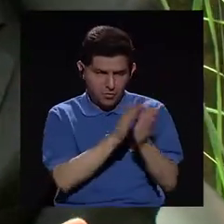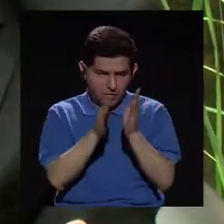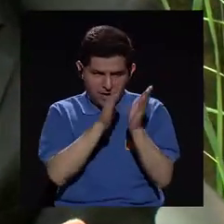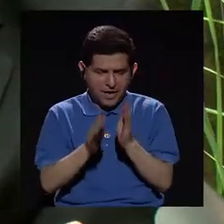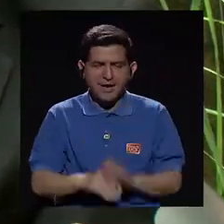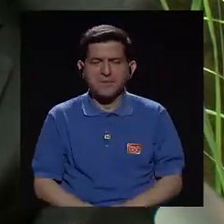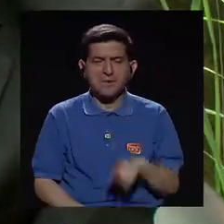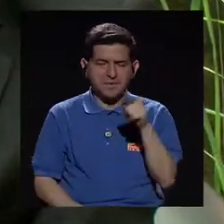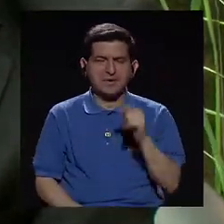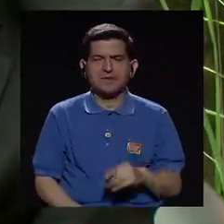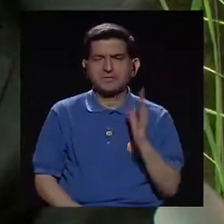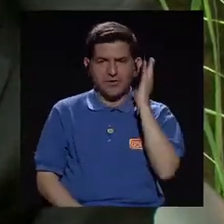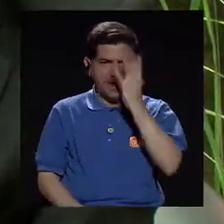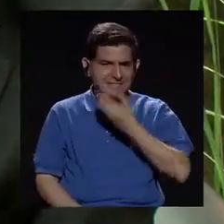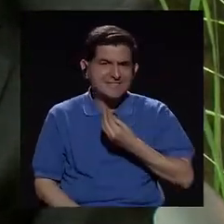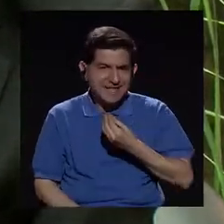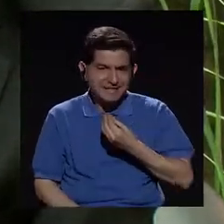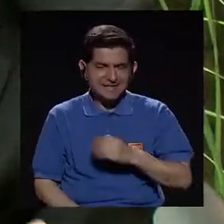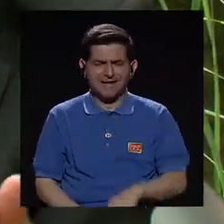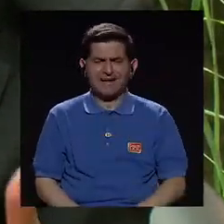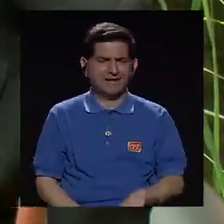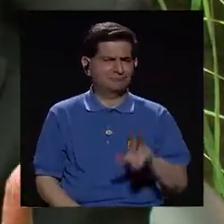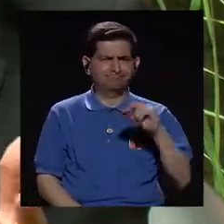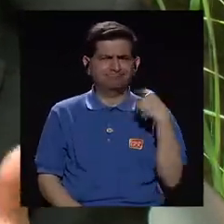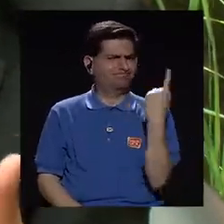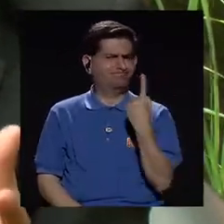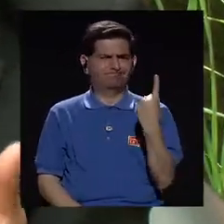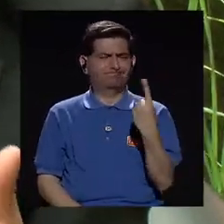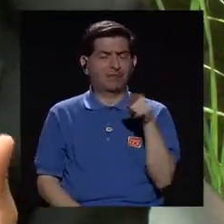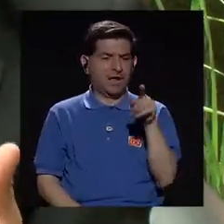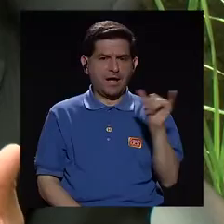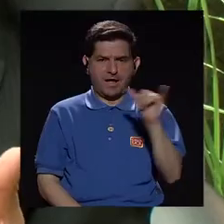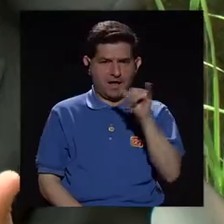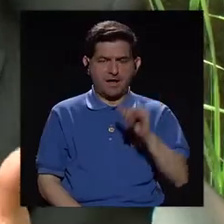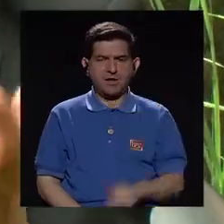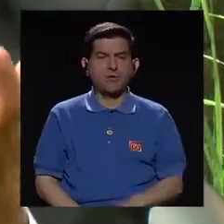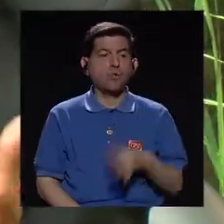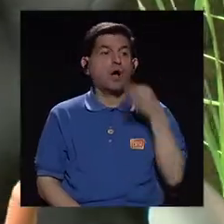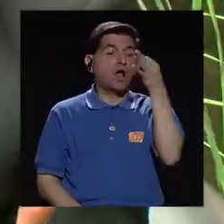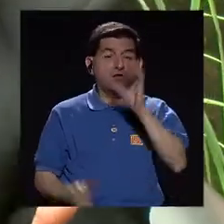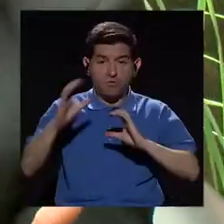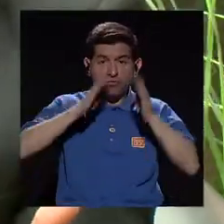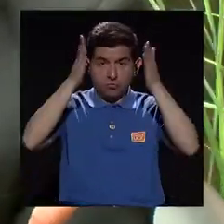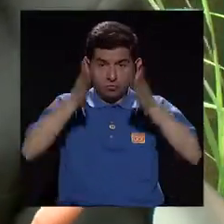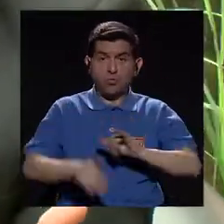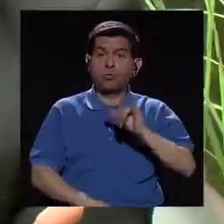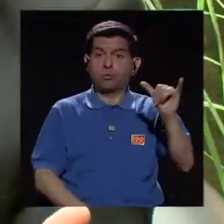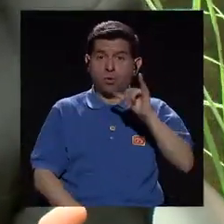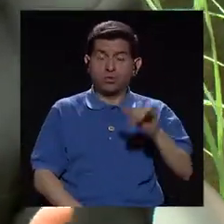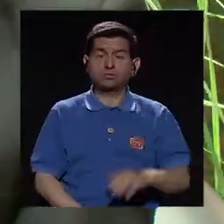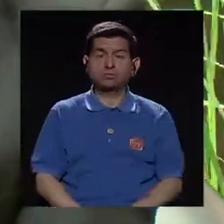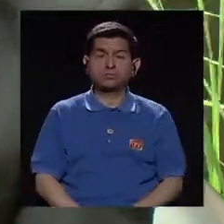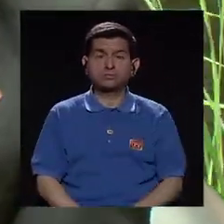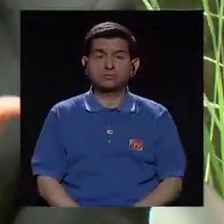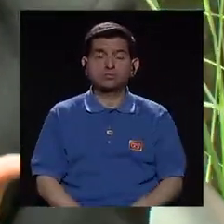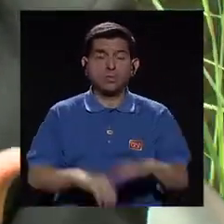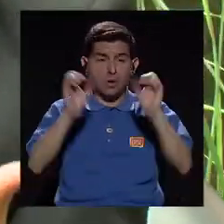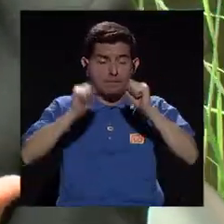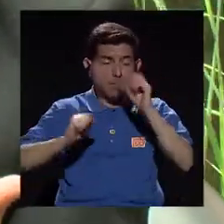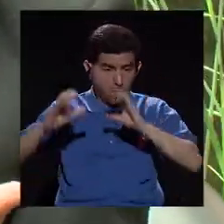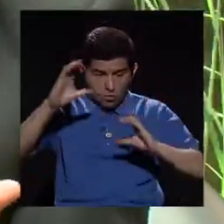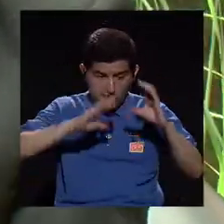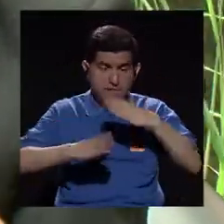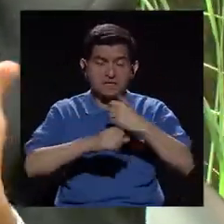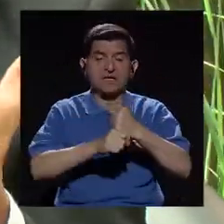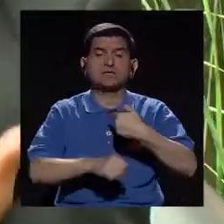formación estética, que es lo que la gente se imagina. No, ahí estamos formando futuros científicos también, porque para poder